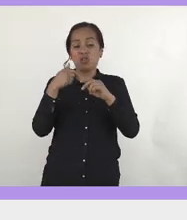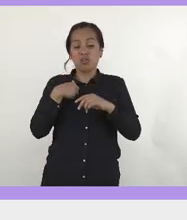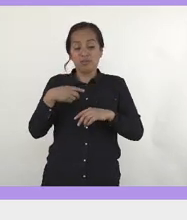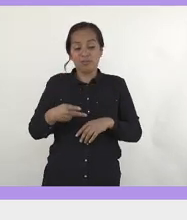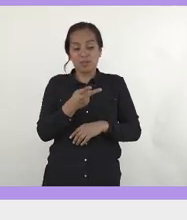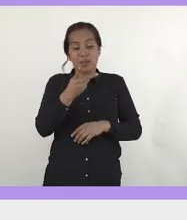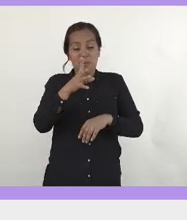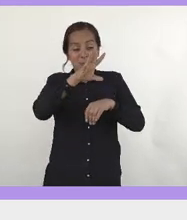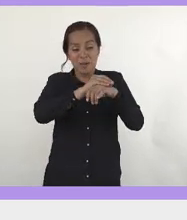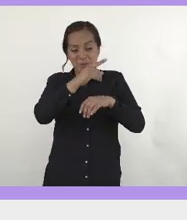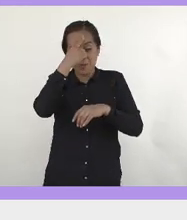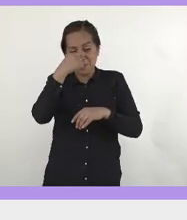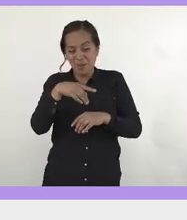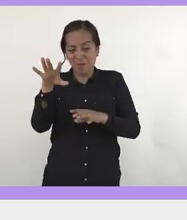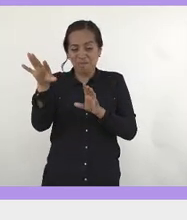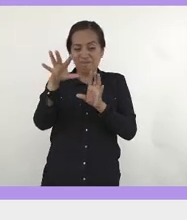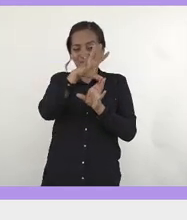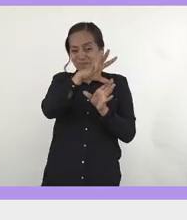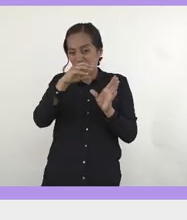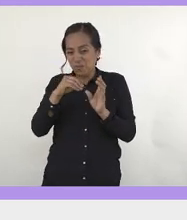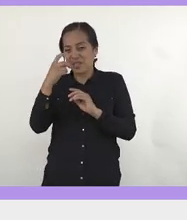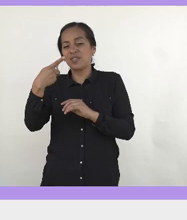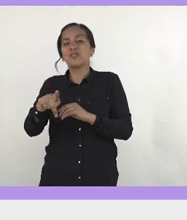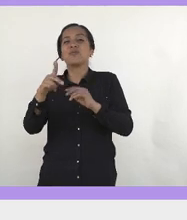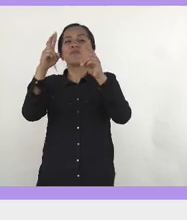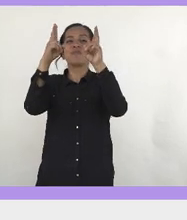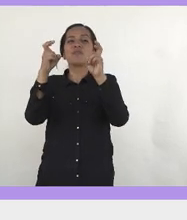fue la creadora original, y dije, voy a cambiar,